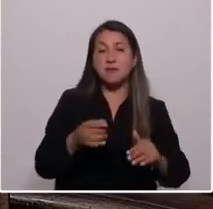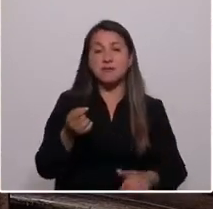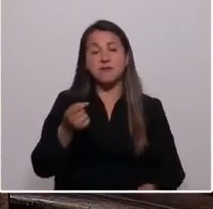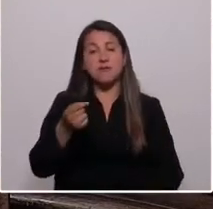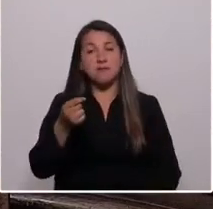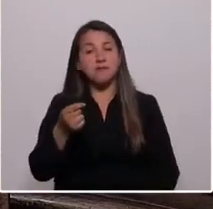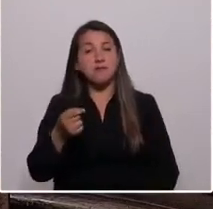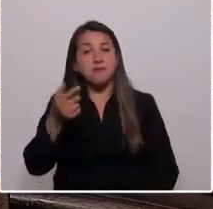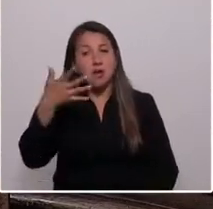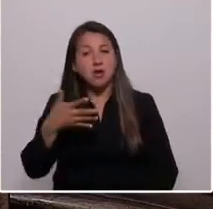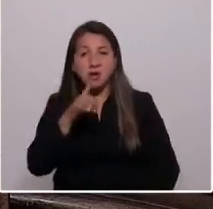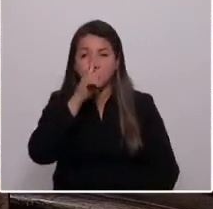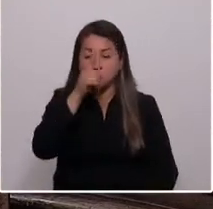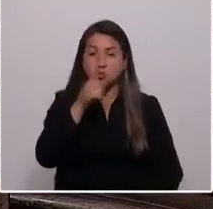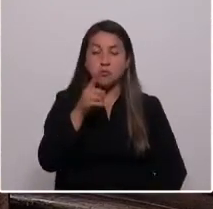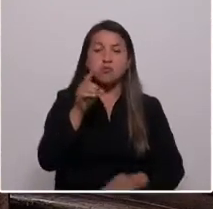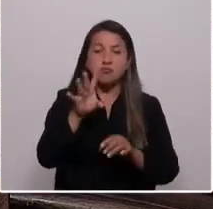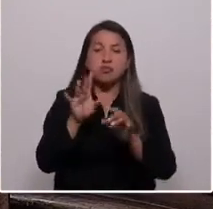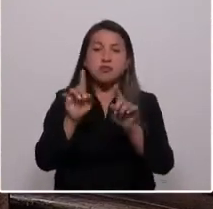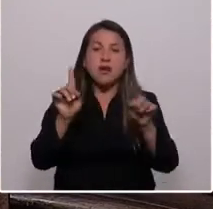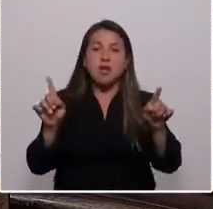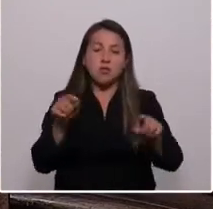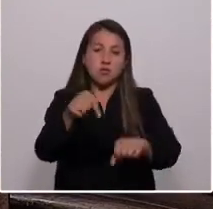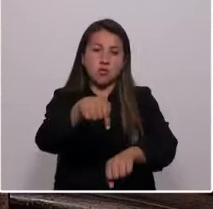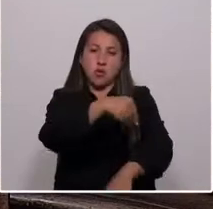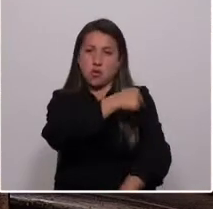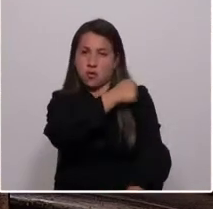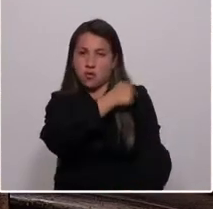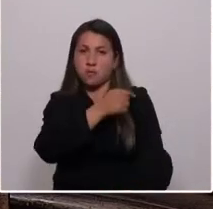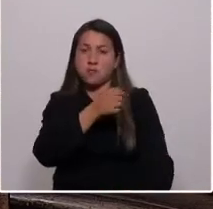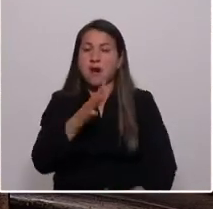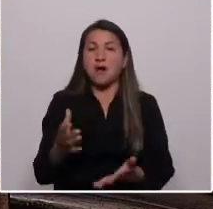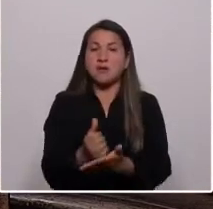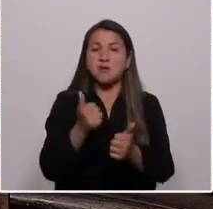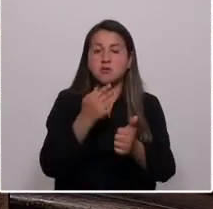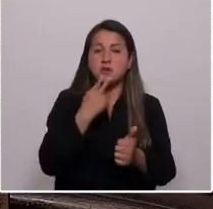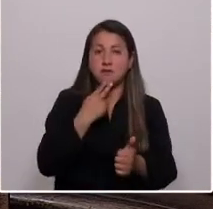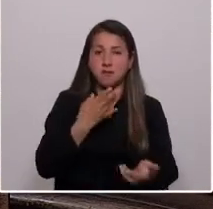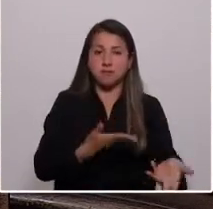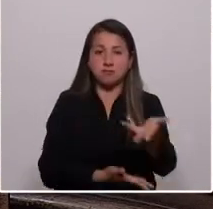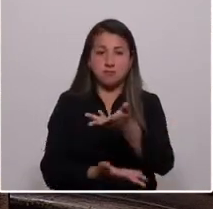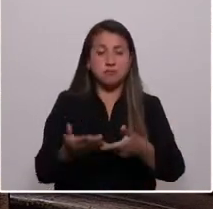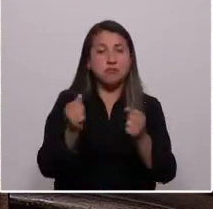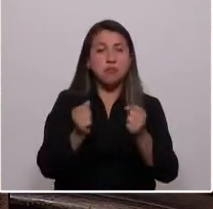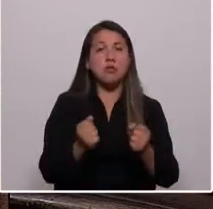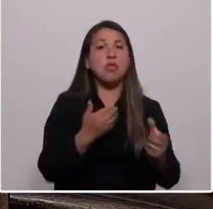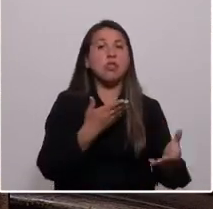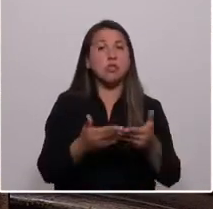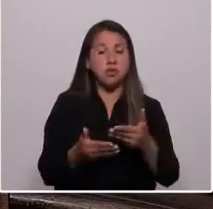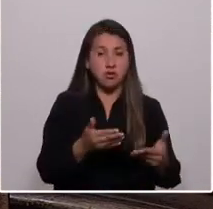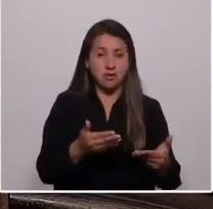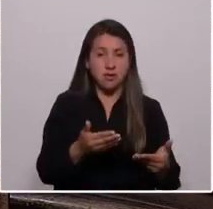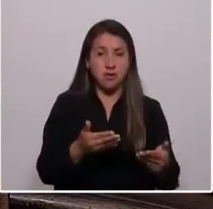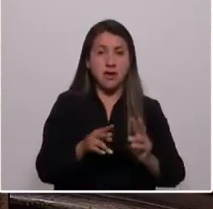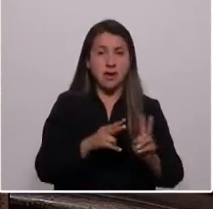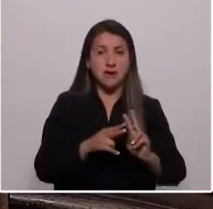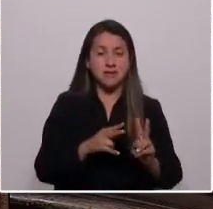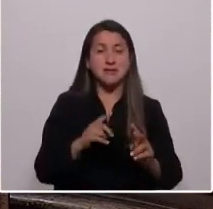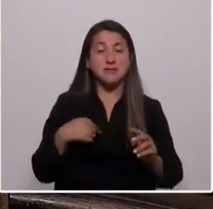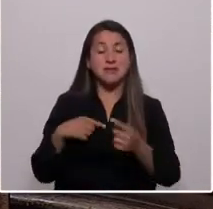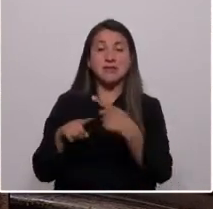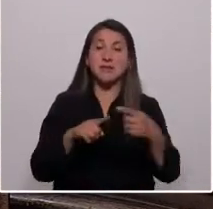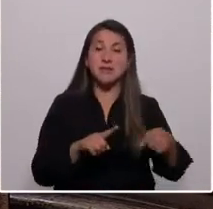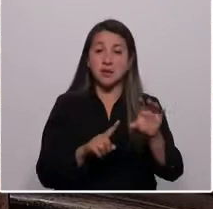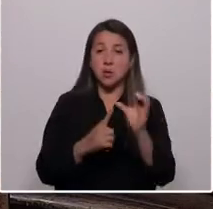de cada territorio para alcanzar el buen vivir. Un buen vivir que sin duda solo se podrá dar en el seno de nuestra interculturalidad